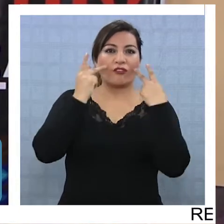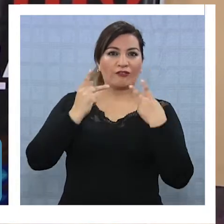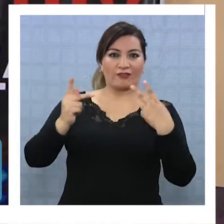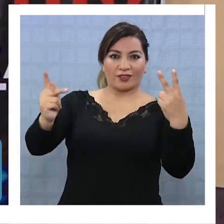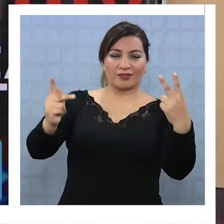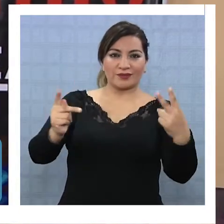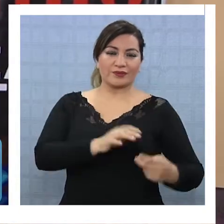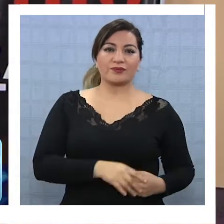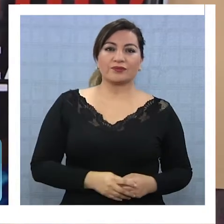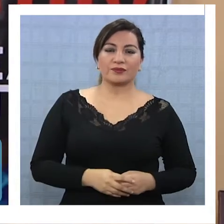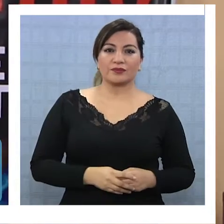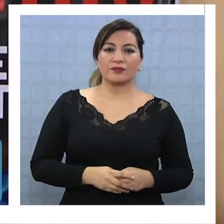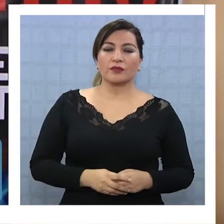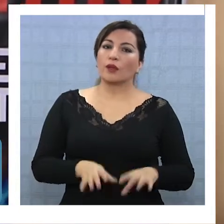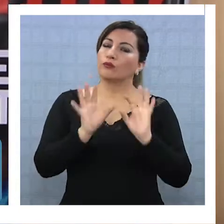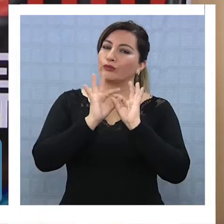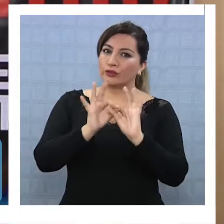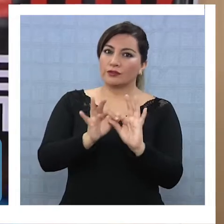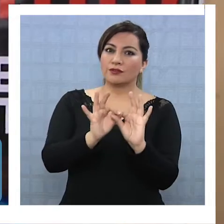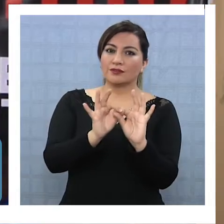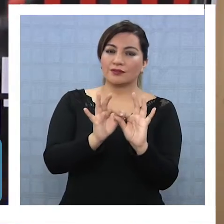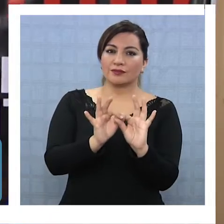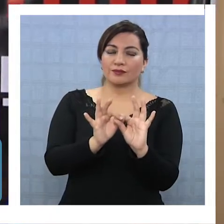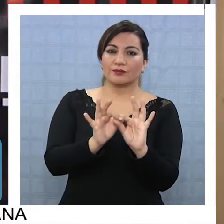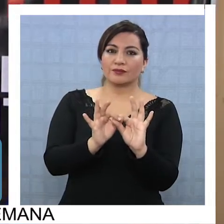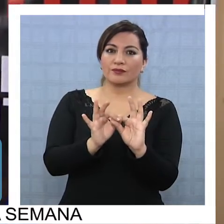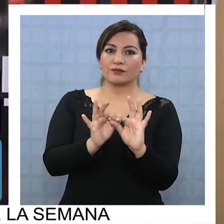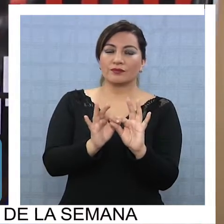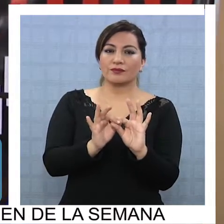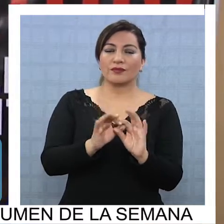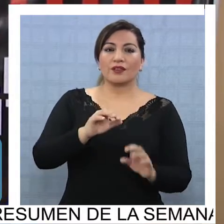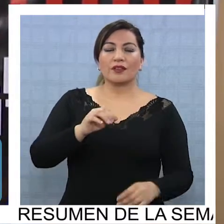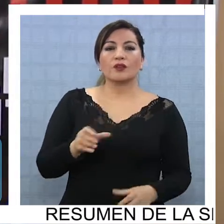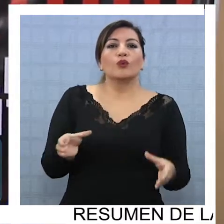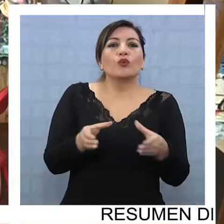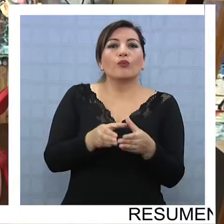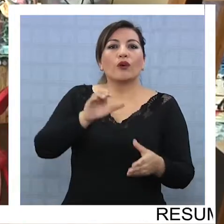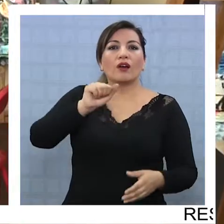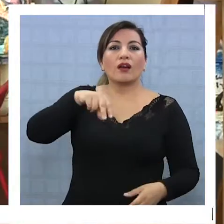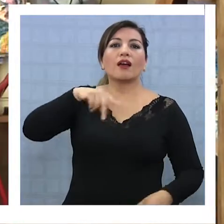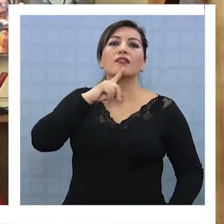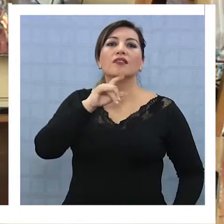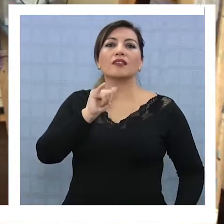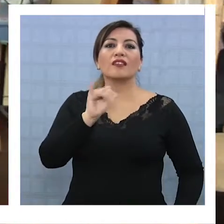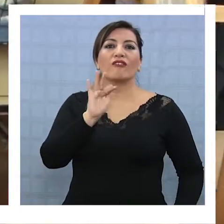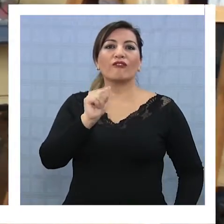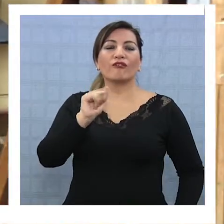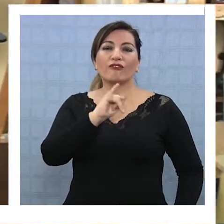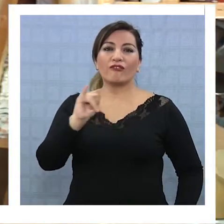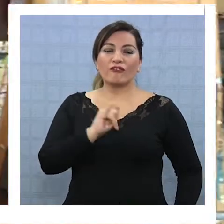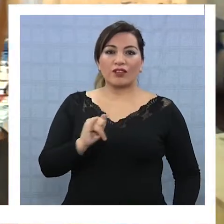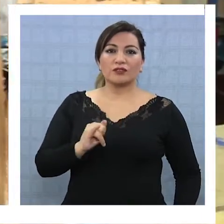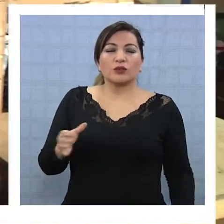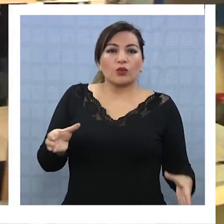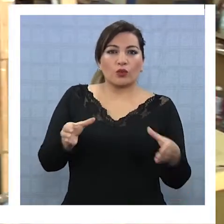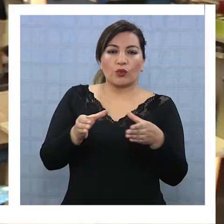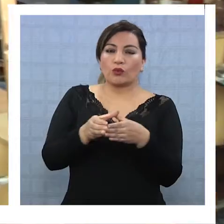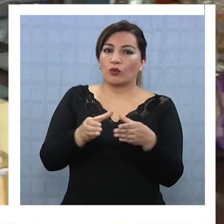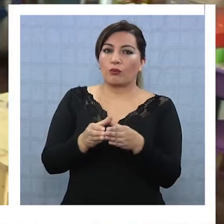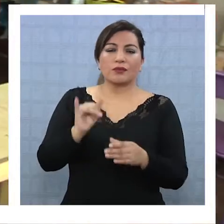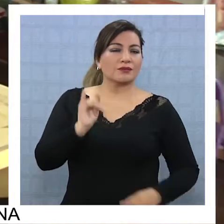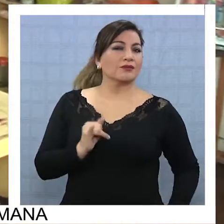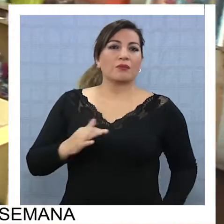dentro de ellas el agradecimiento a Antifaz que ha sido la compañía que me ha